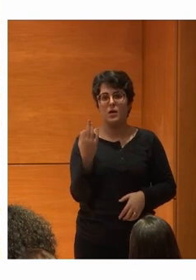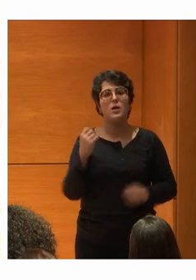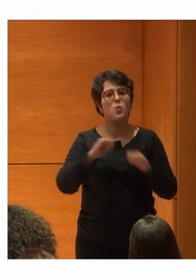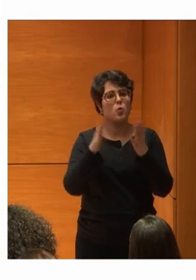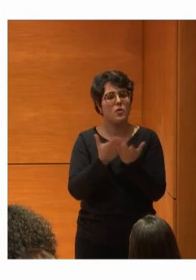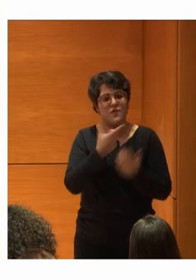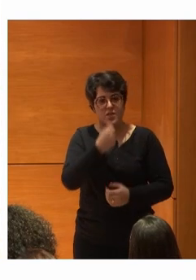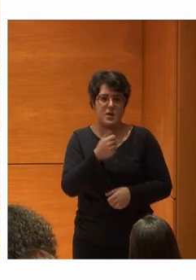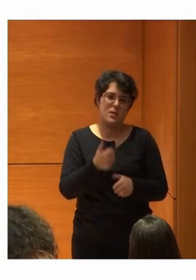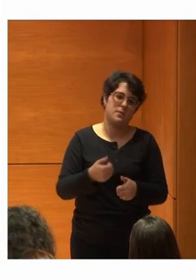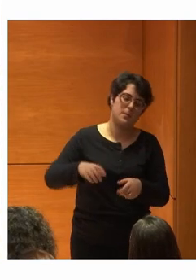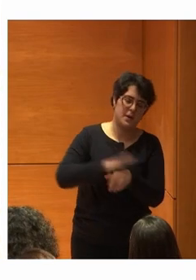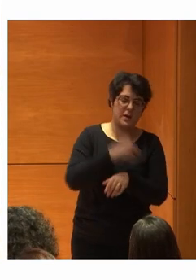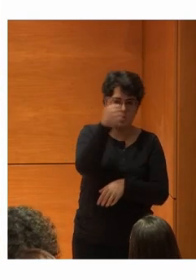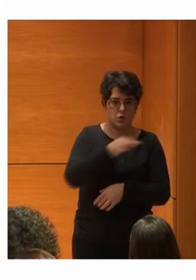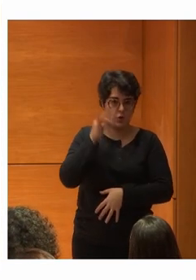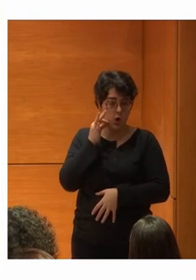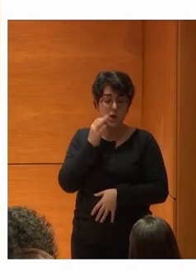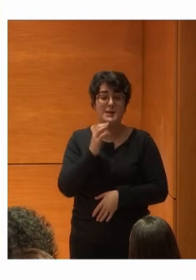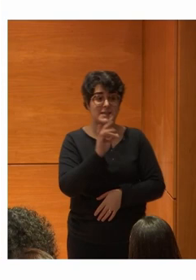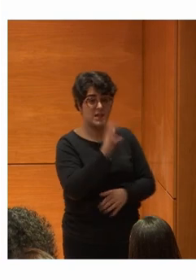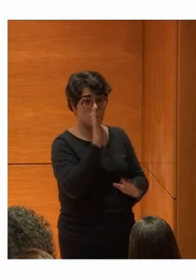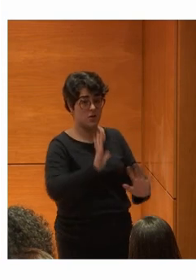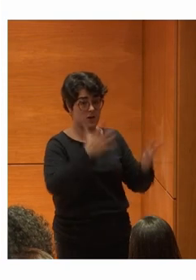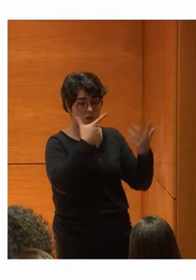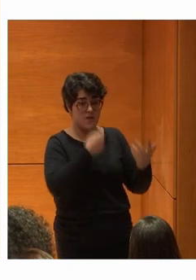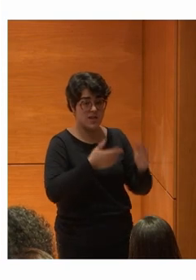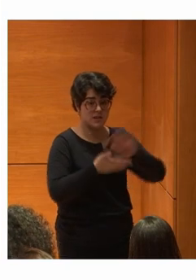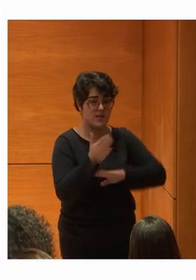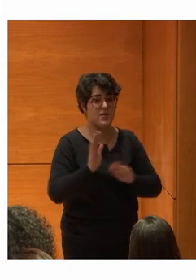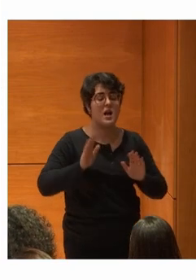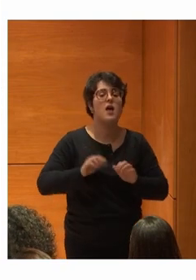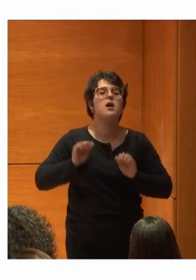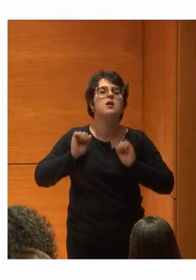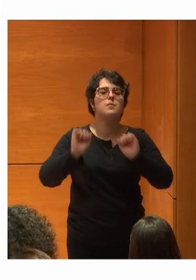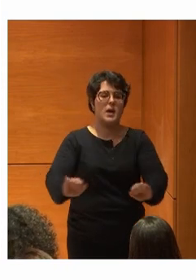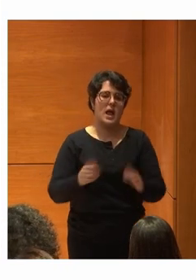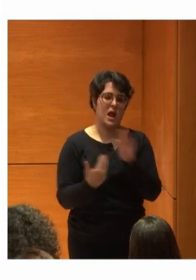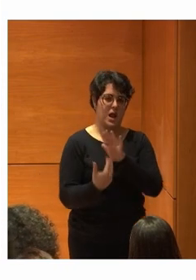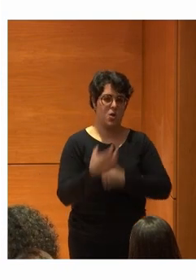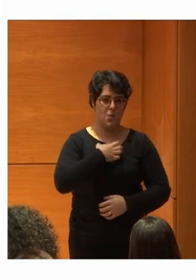mundo más fácil Para todos y todas Sí porque la revolución De lo fácil Es imparable Muchas gracias